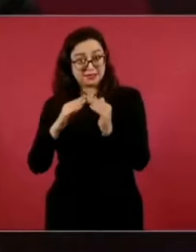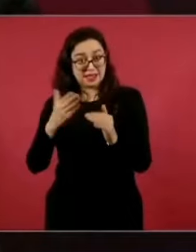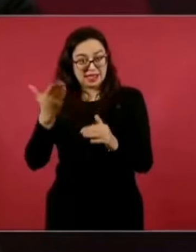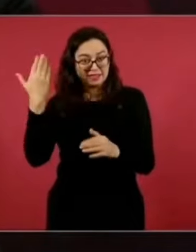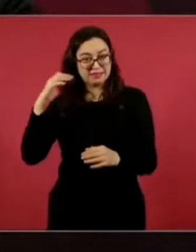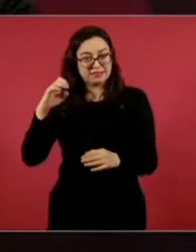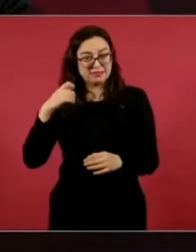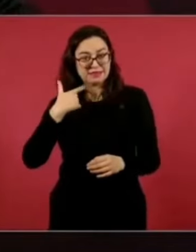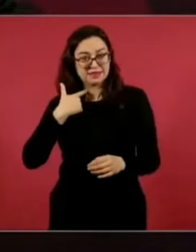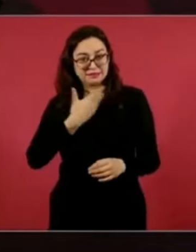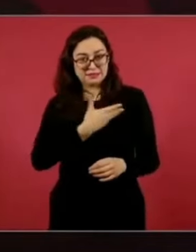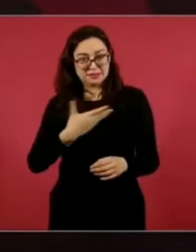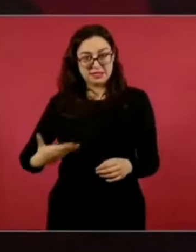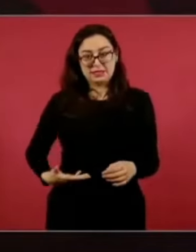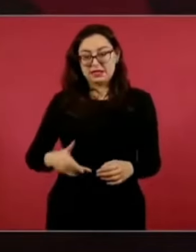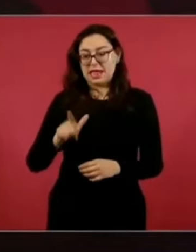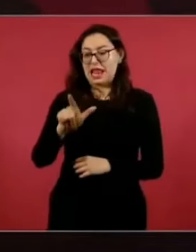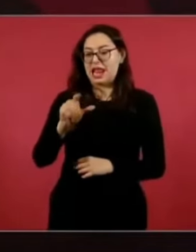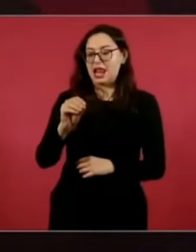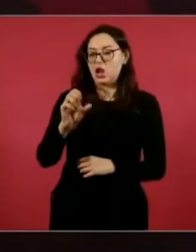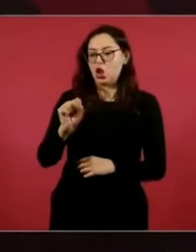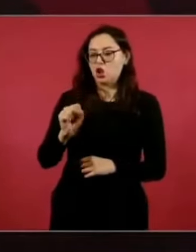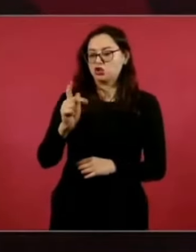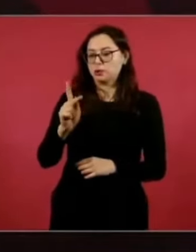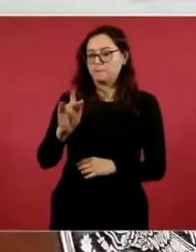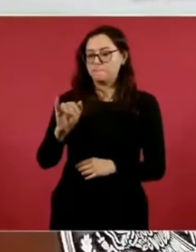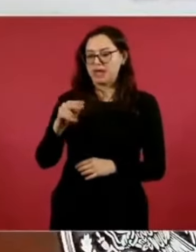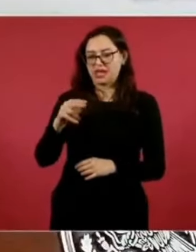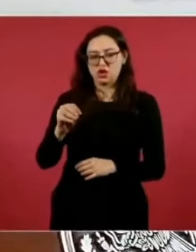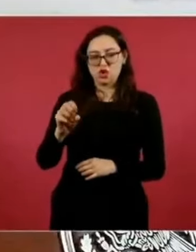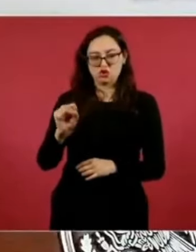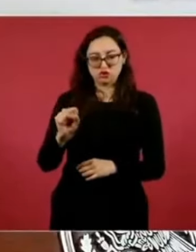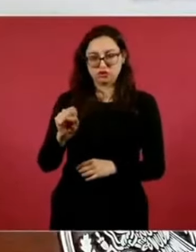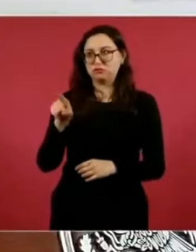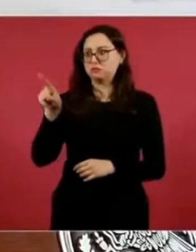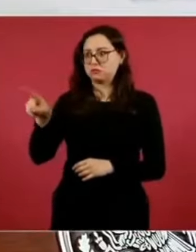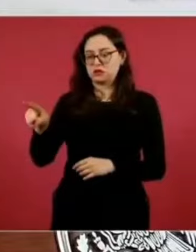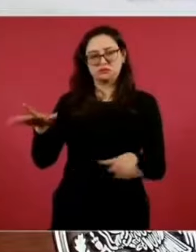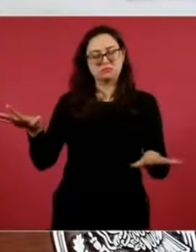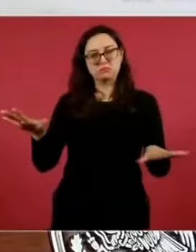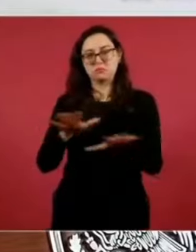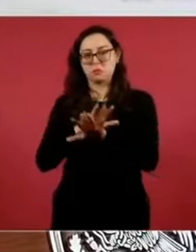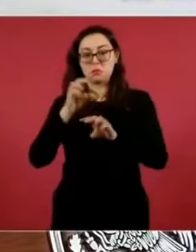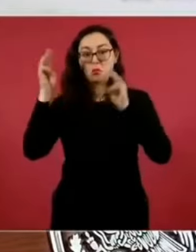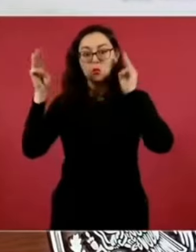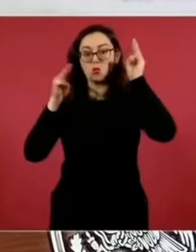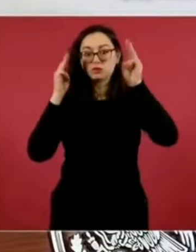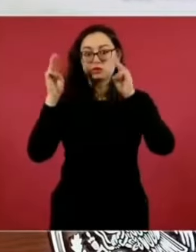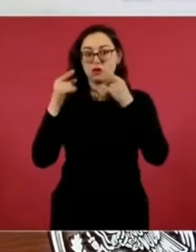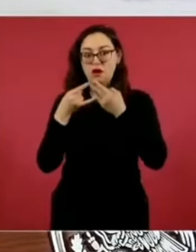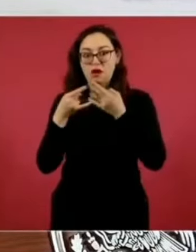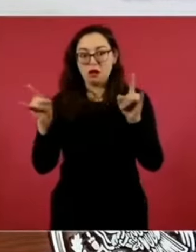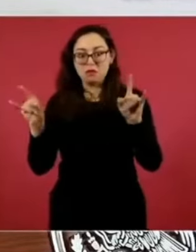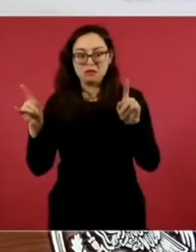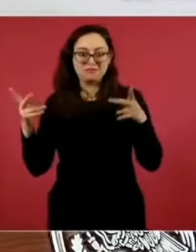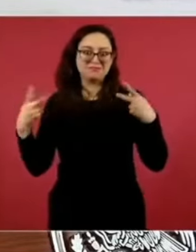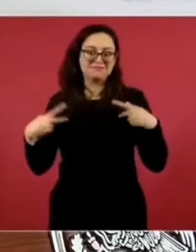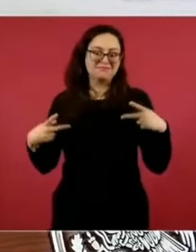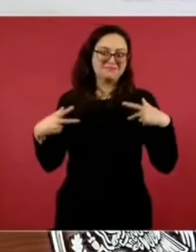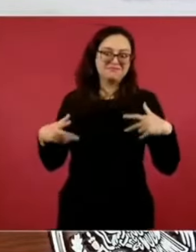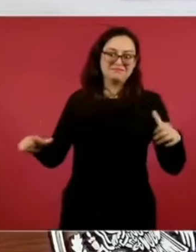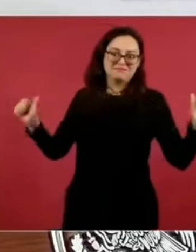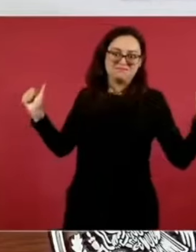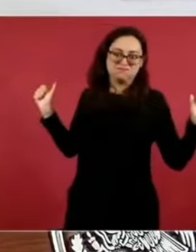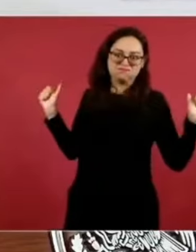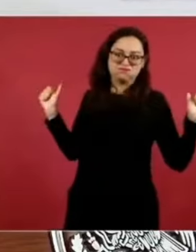ahora van a informarles sobre los visitantes,